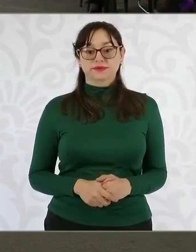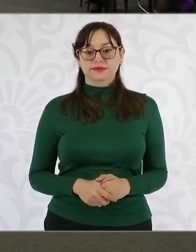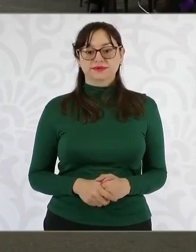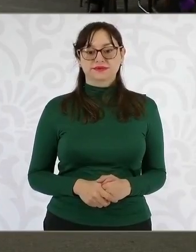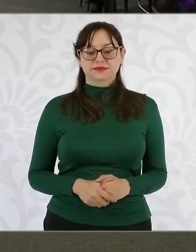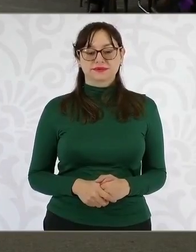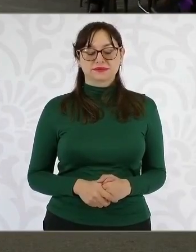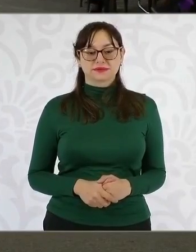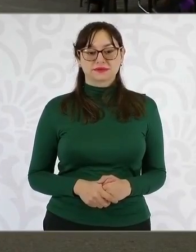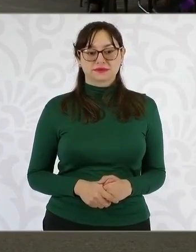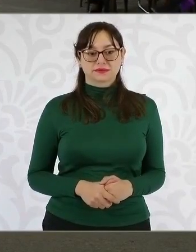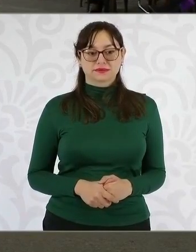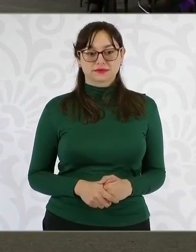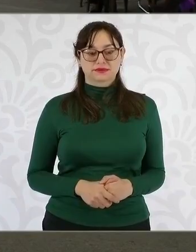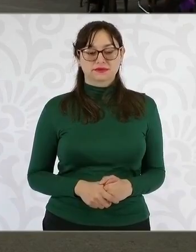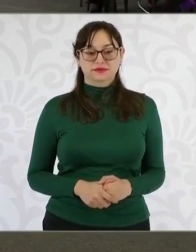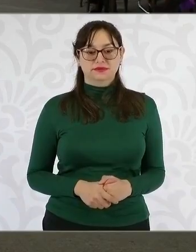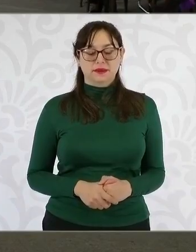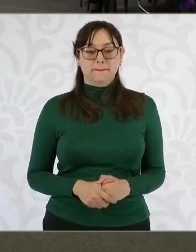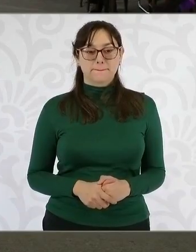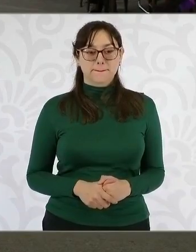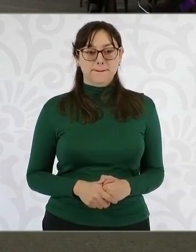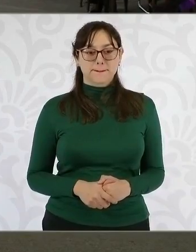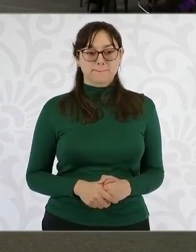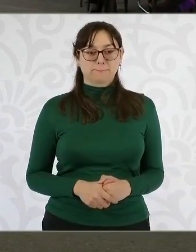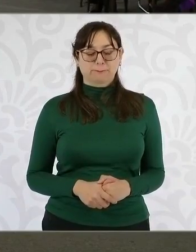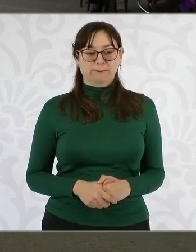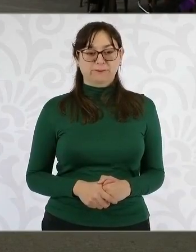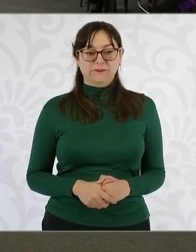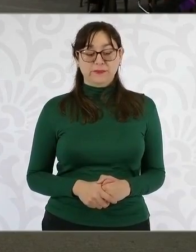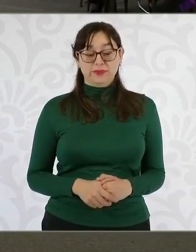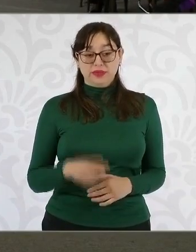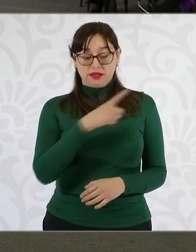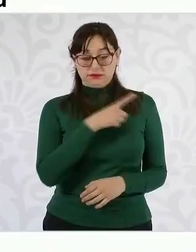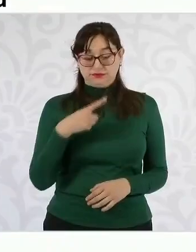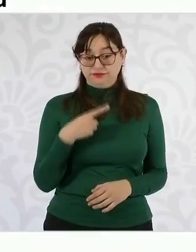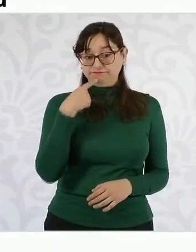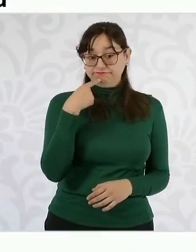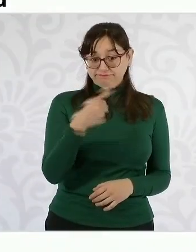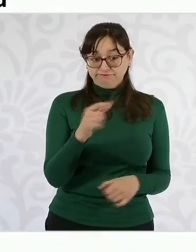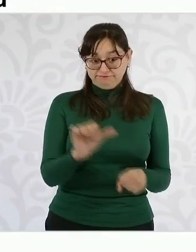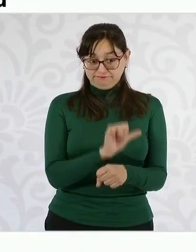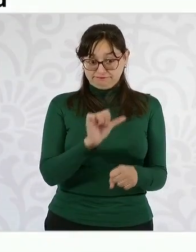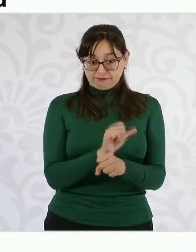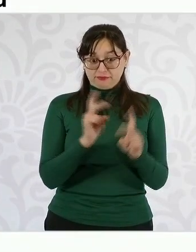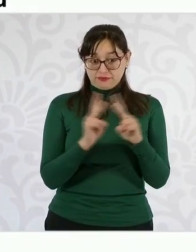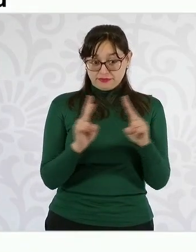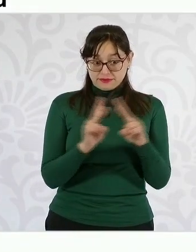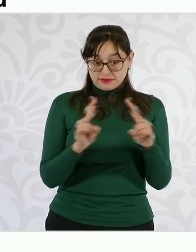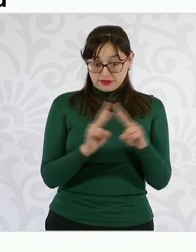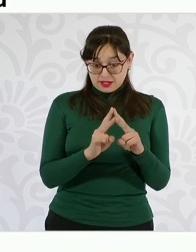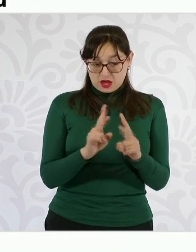Hay que considerar que el 88 por ciento de las pick-ups que se venden en Estados